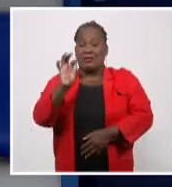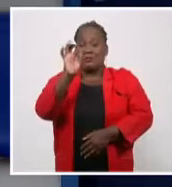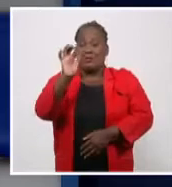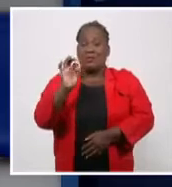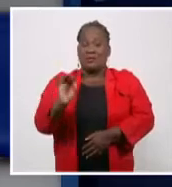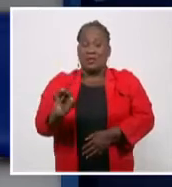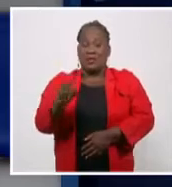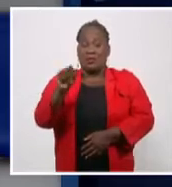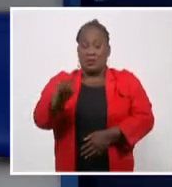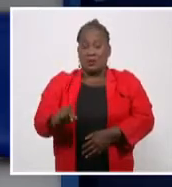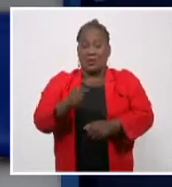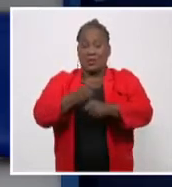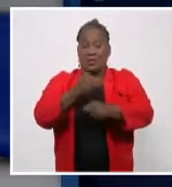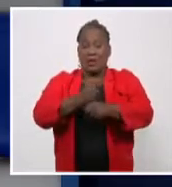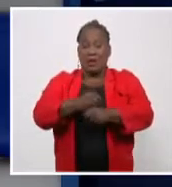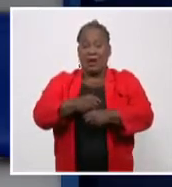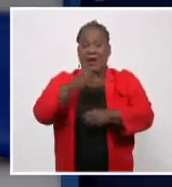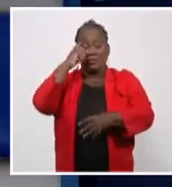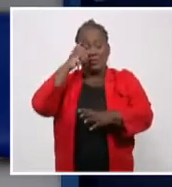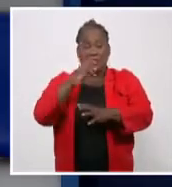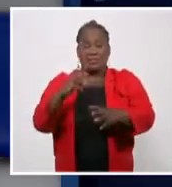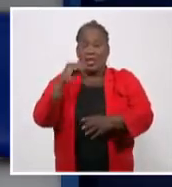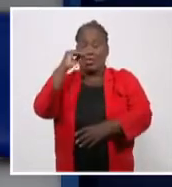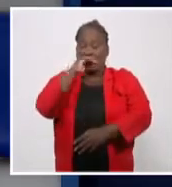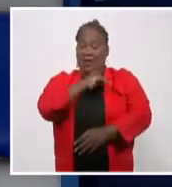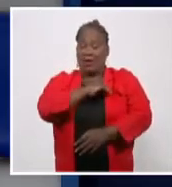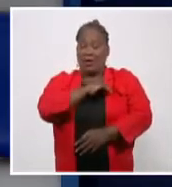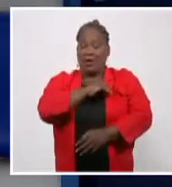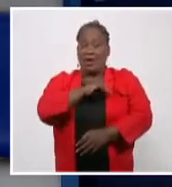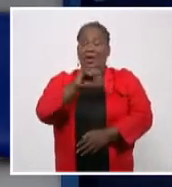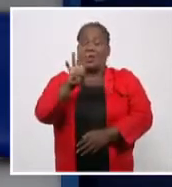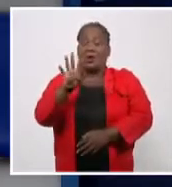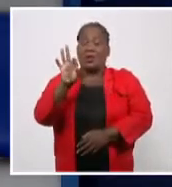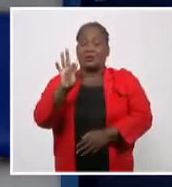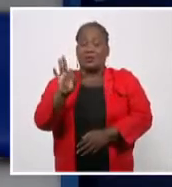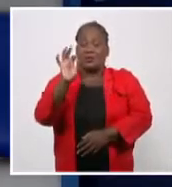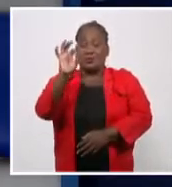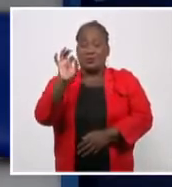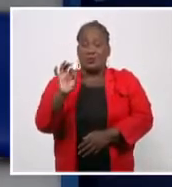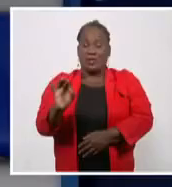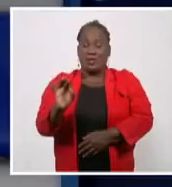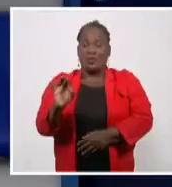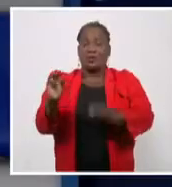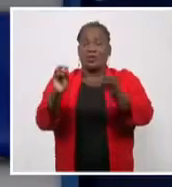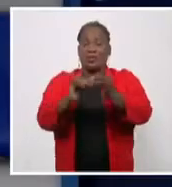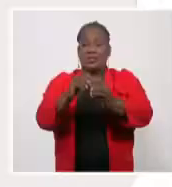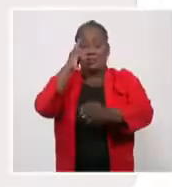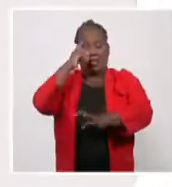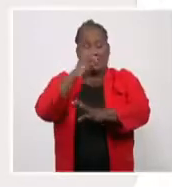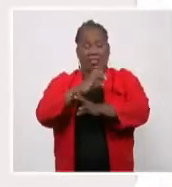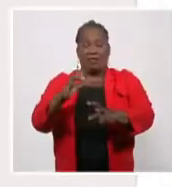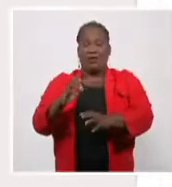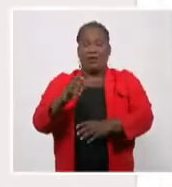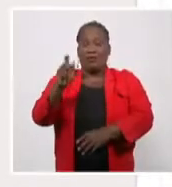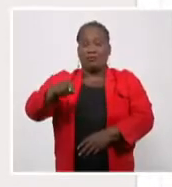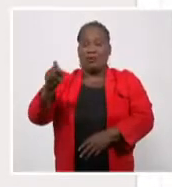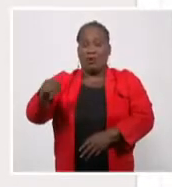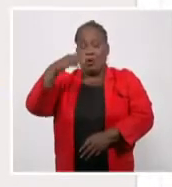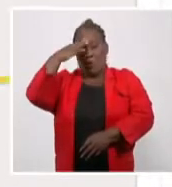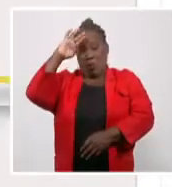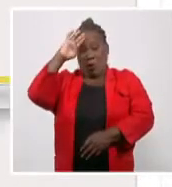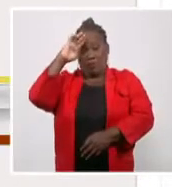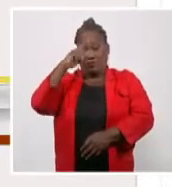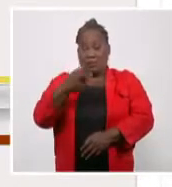de las ciencias y la innovación y la tecnología, y el 48% del total de científicos cubanos. El jefe de la diplomacia